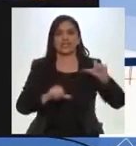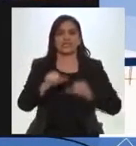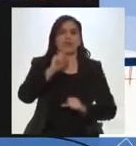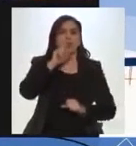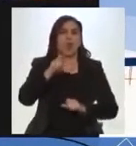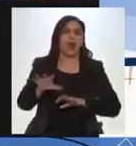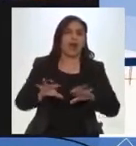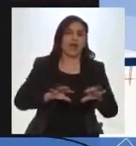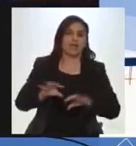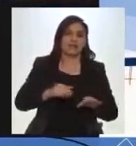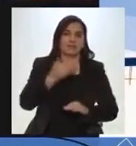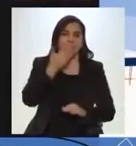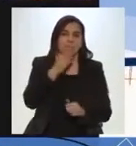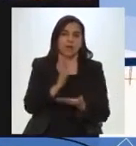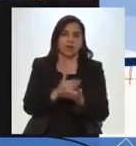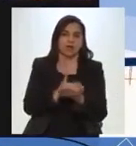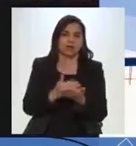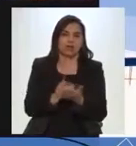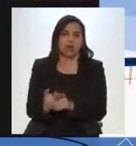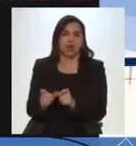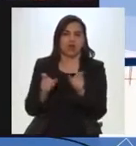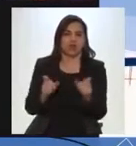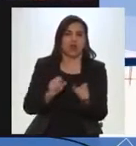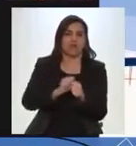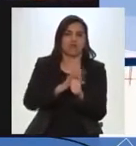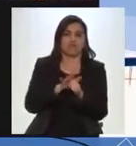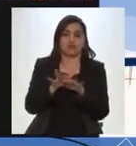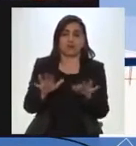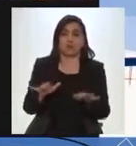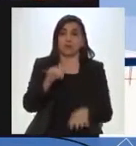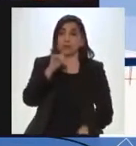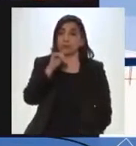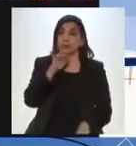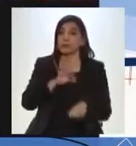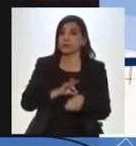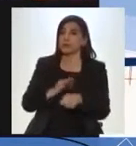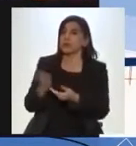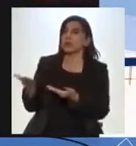estrategias para contención de pandemia. No sé si está el doctor por ahí.